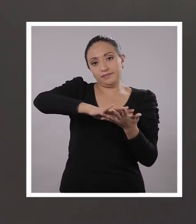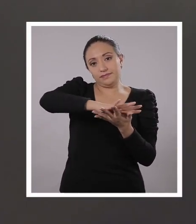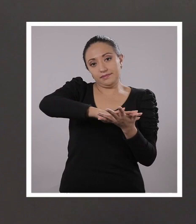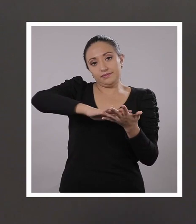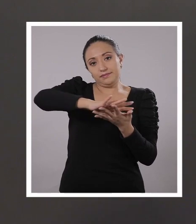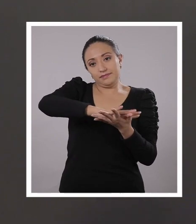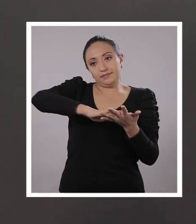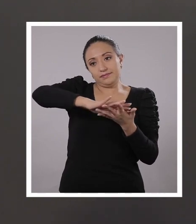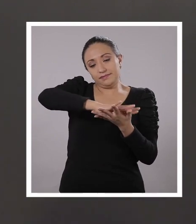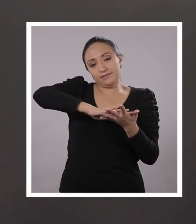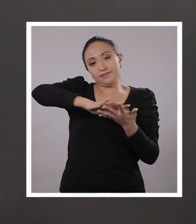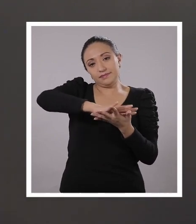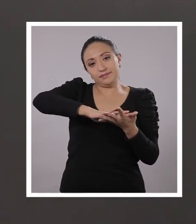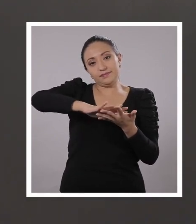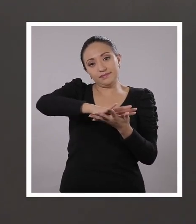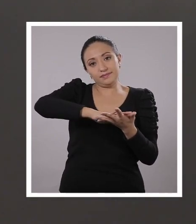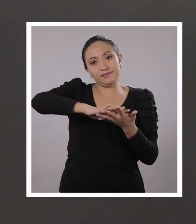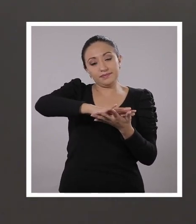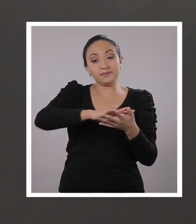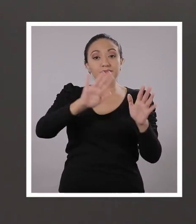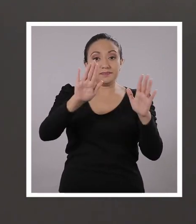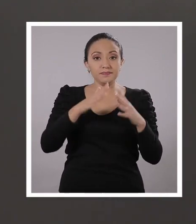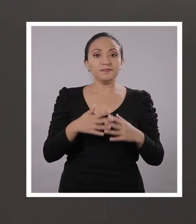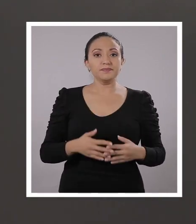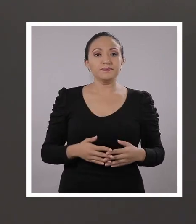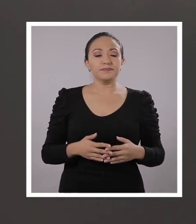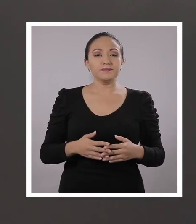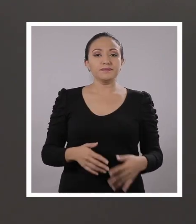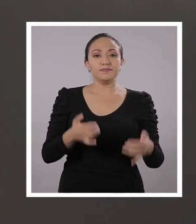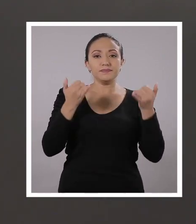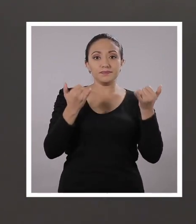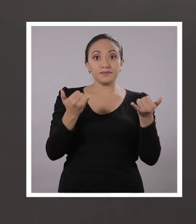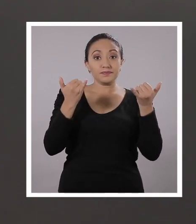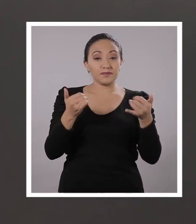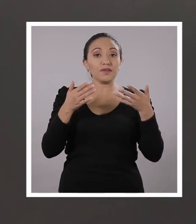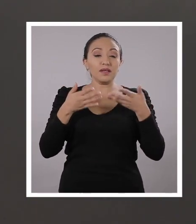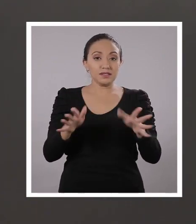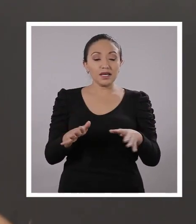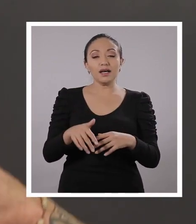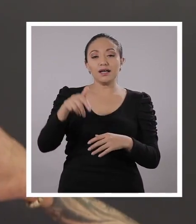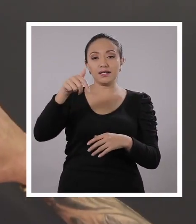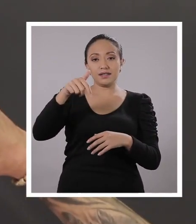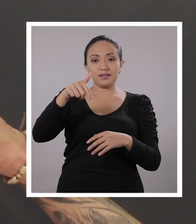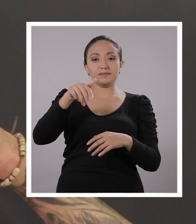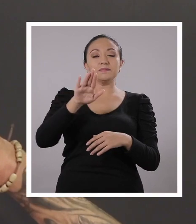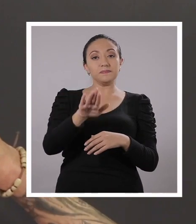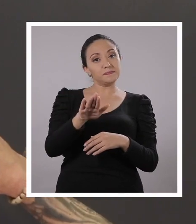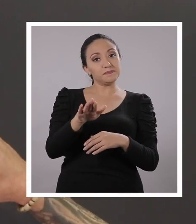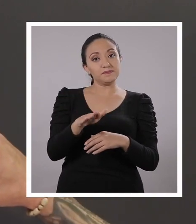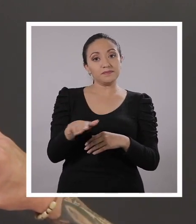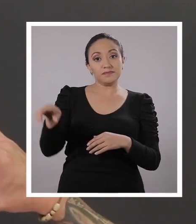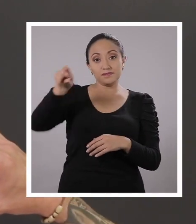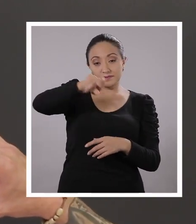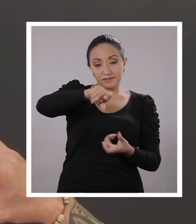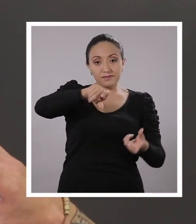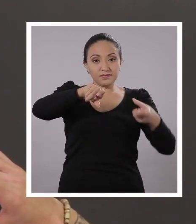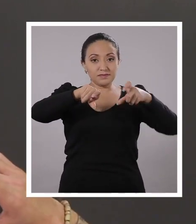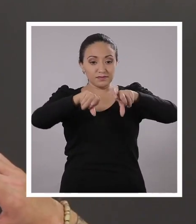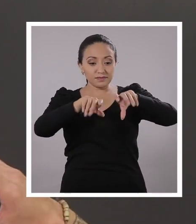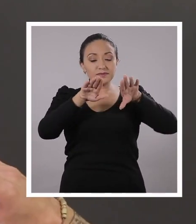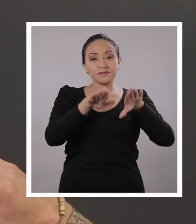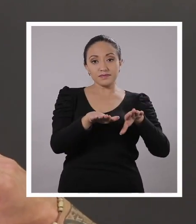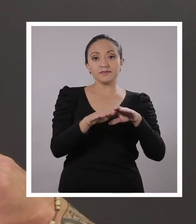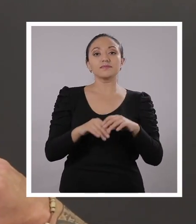Muy bien. Ahora nos hace falta poner una cuchara de aceite. Aquí está aproximadamente una cuchara. cucharas